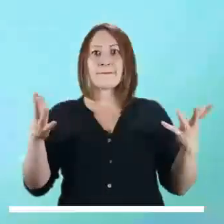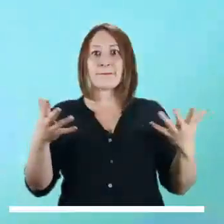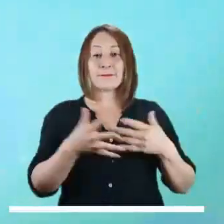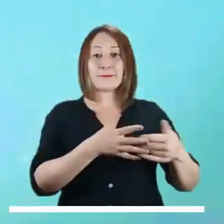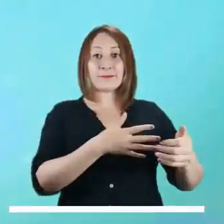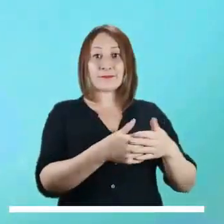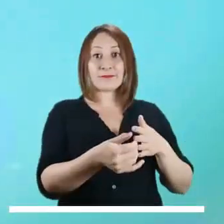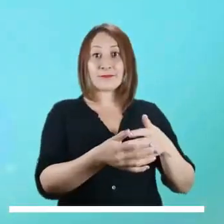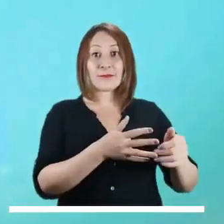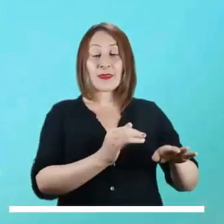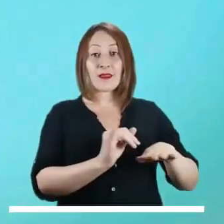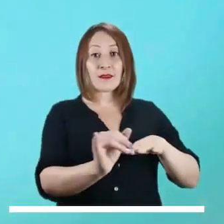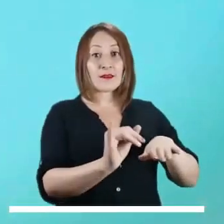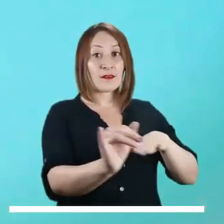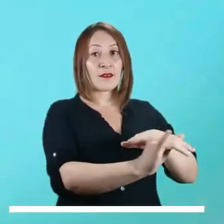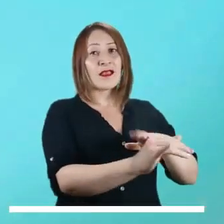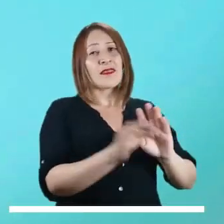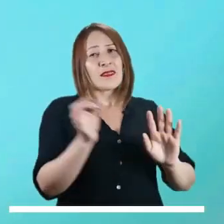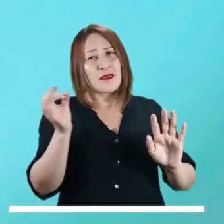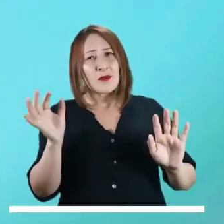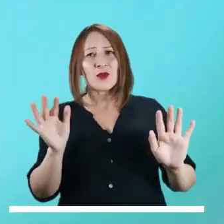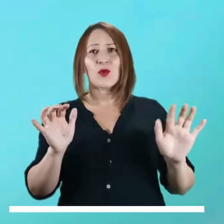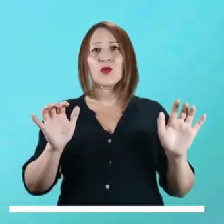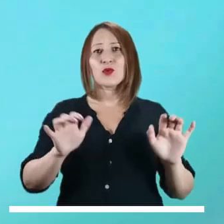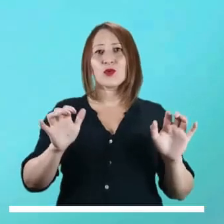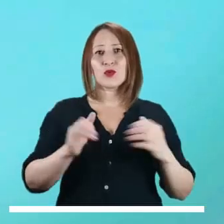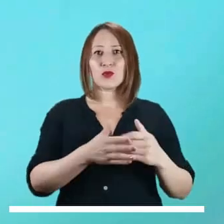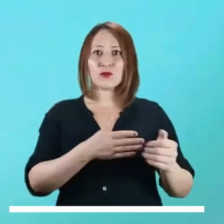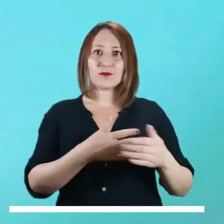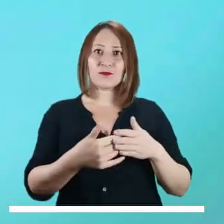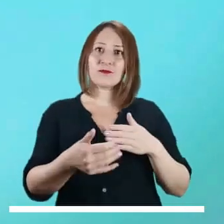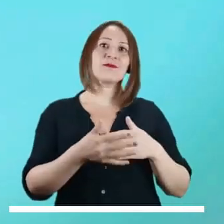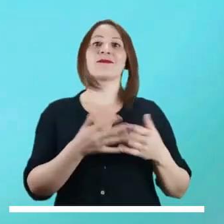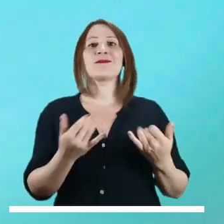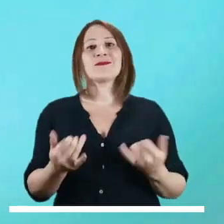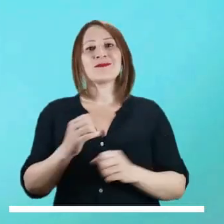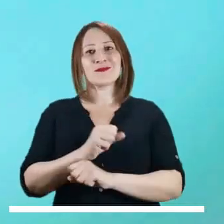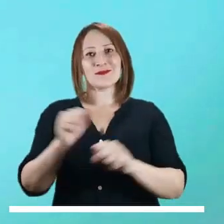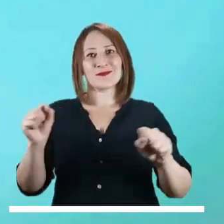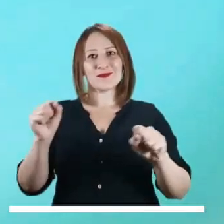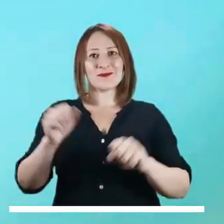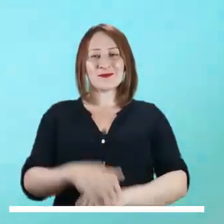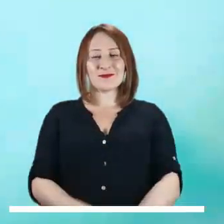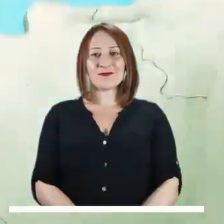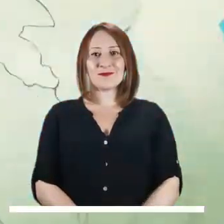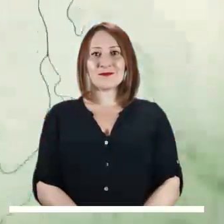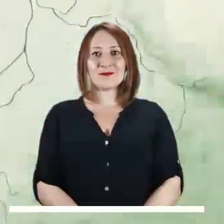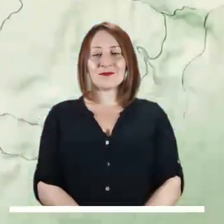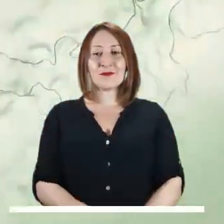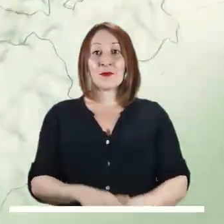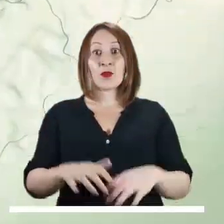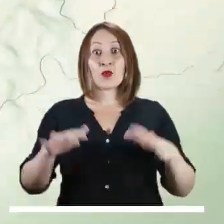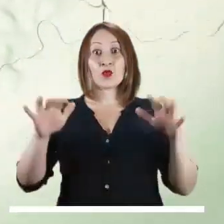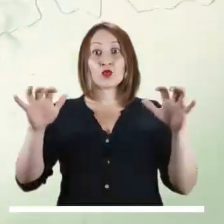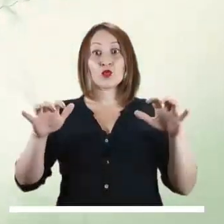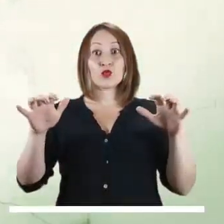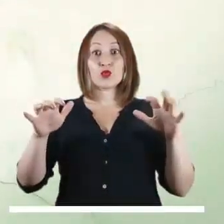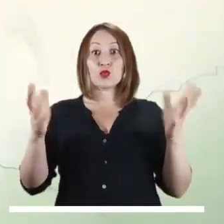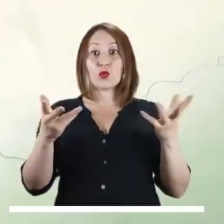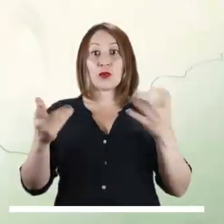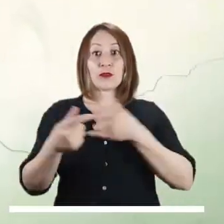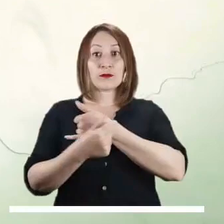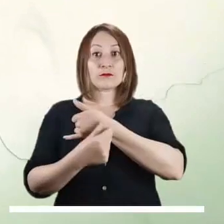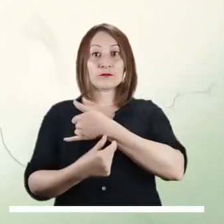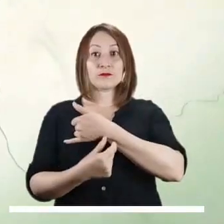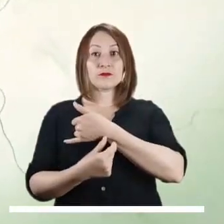se anuncia predominio de tiempo seco en Providencia, en la isla de San Andrés no se descartan algunas lluvias intermitentes durante la